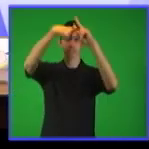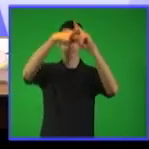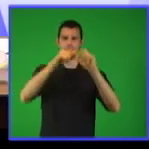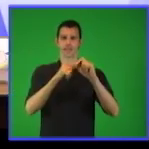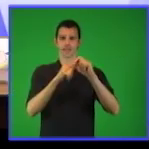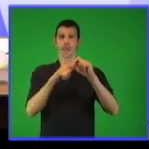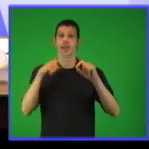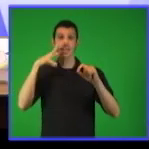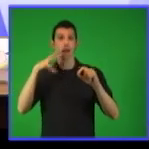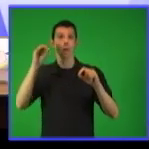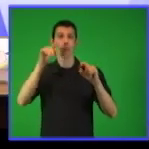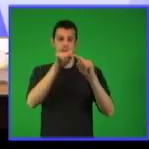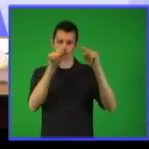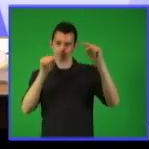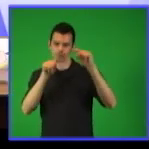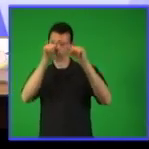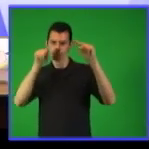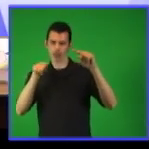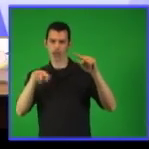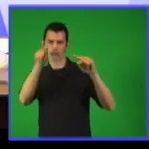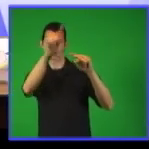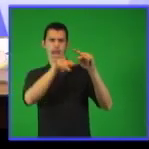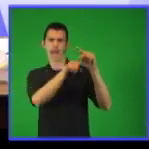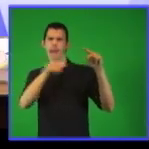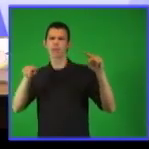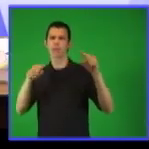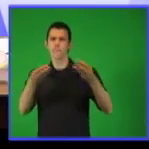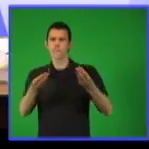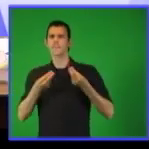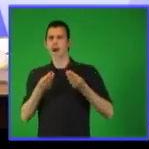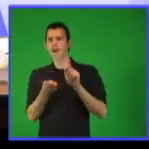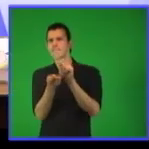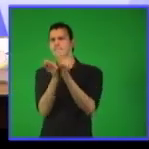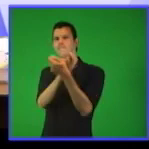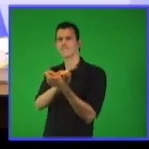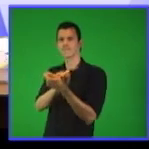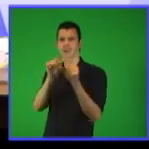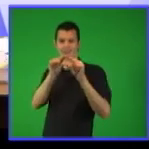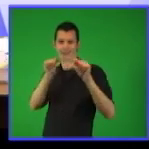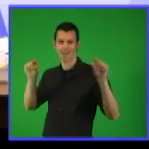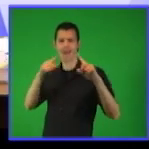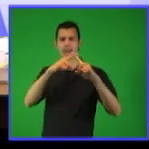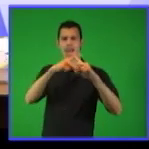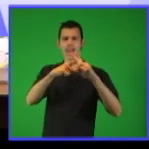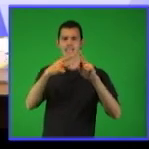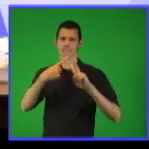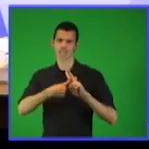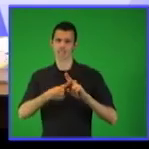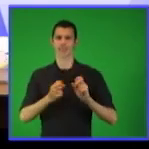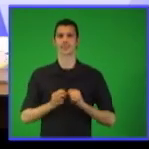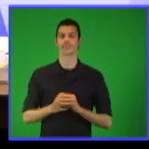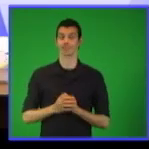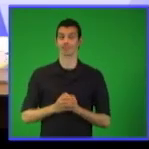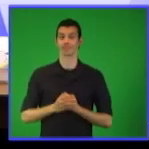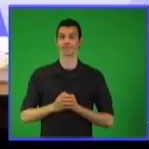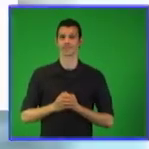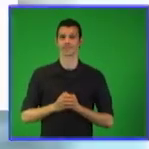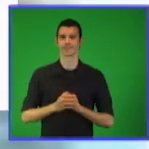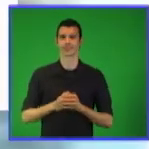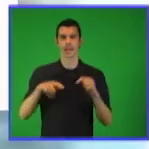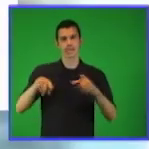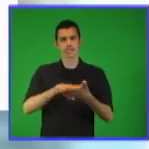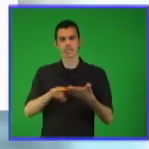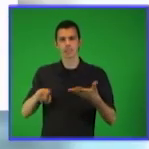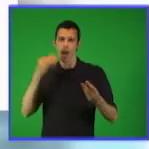representación identifiquen cuál es la ecuación que la caracteriza. Vamos a ver, por ejemplo,